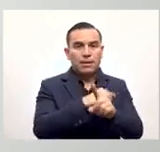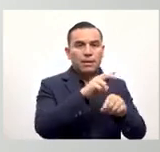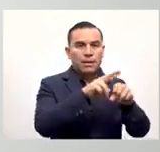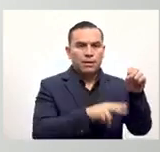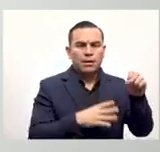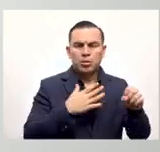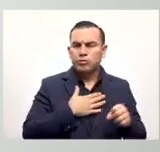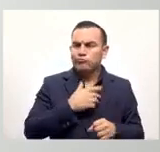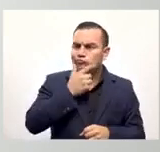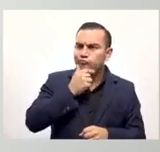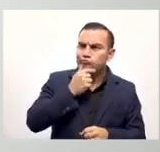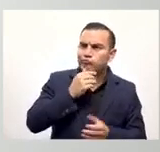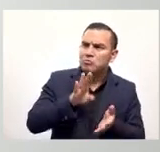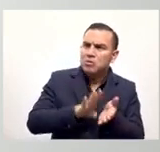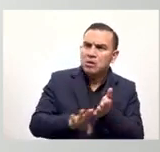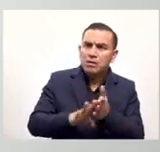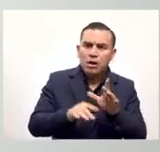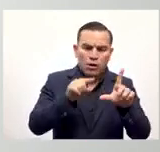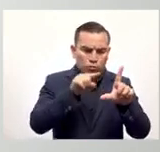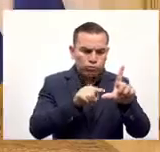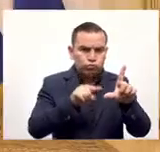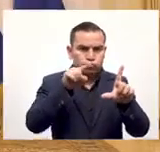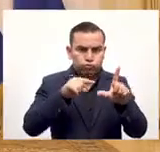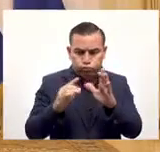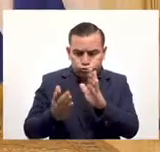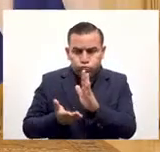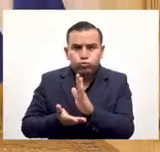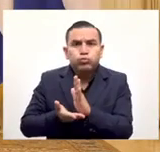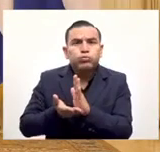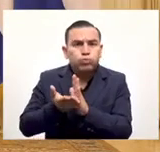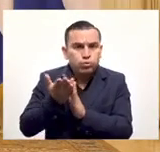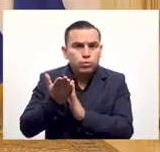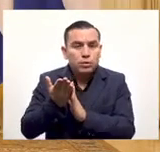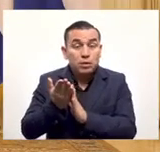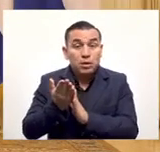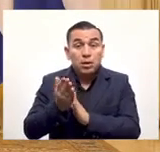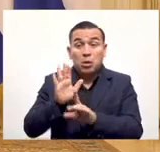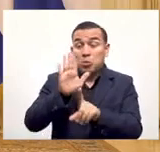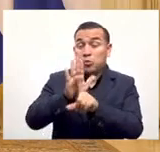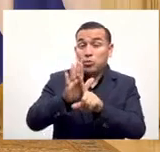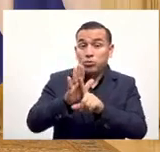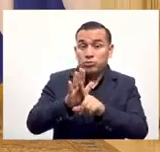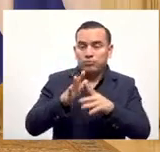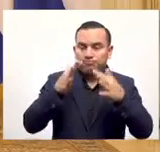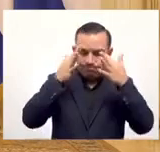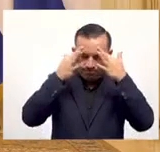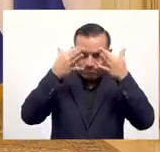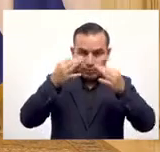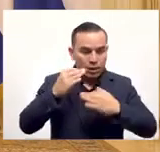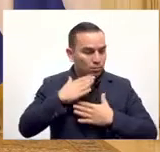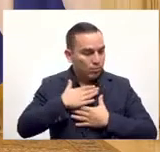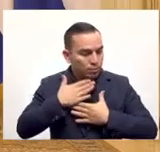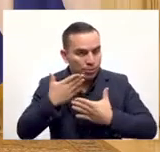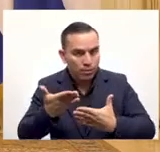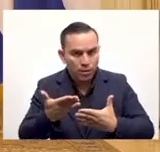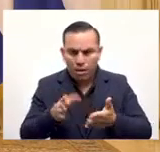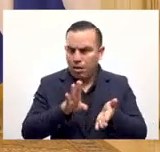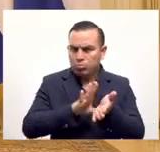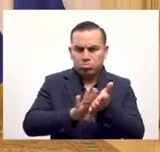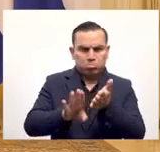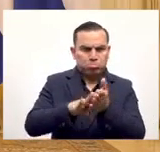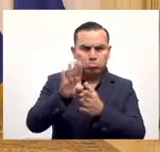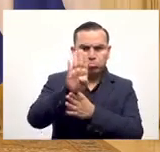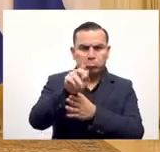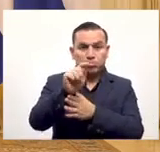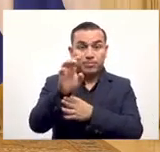bitcoin pero dice bueno quiero comprar bitcoin porque quiero hacer una inversión y creo que el precio va a subir esto es totalmente voluntario nadie tiene que comprar bitcoins